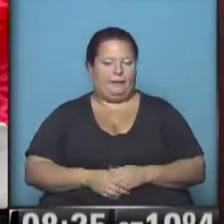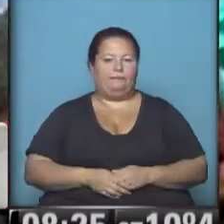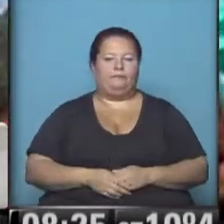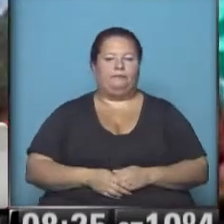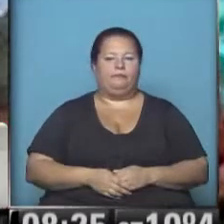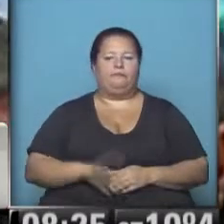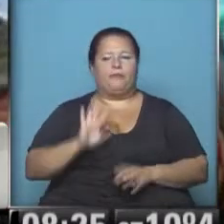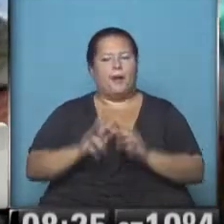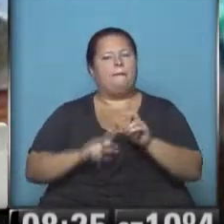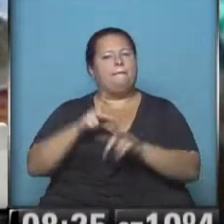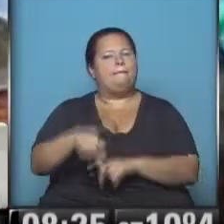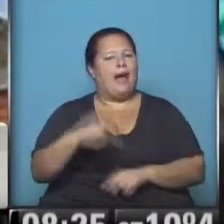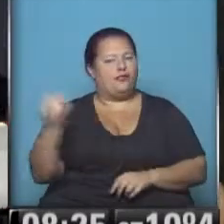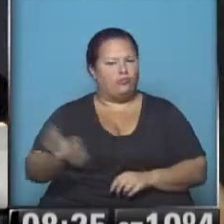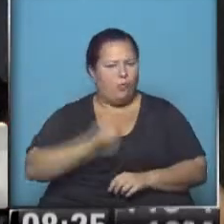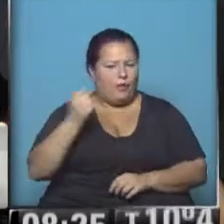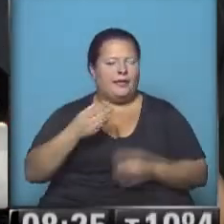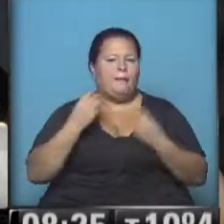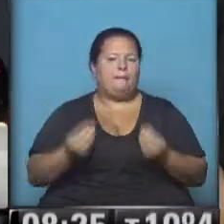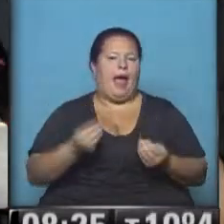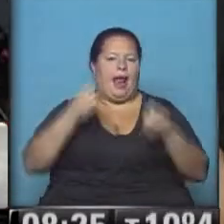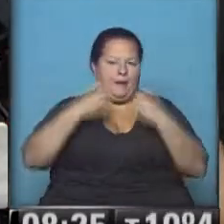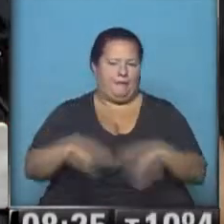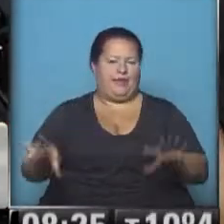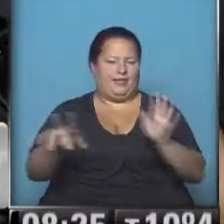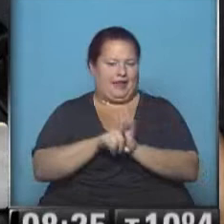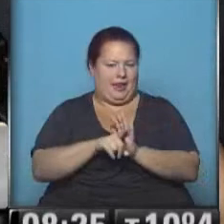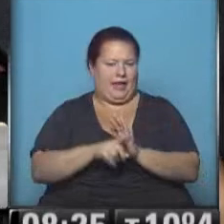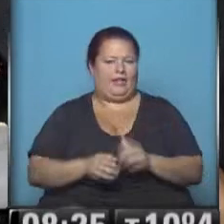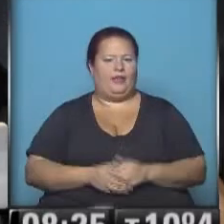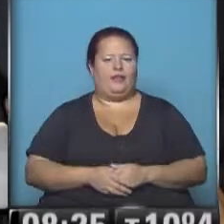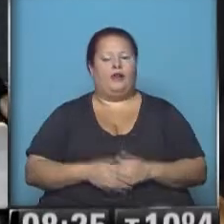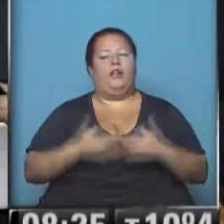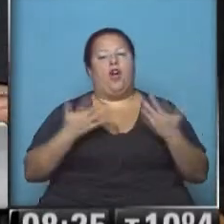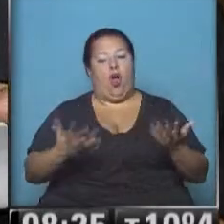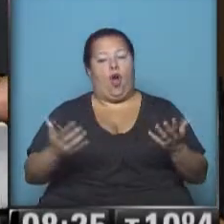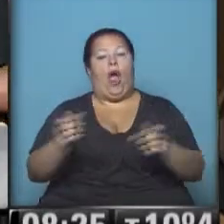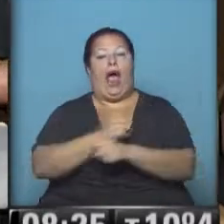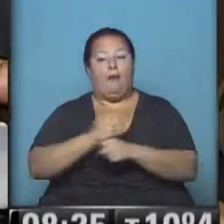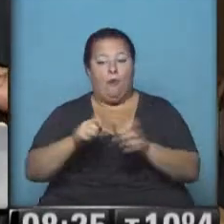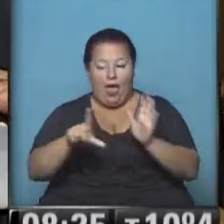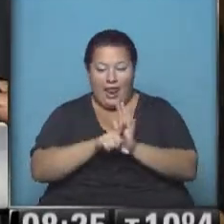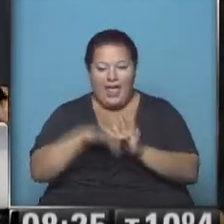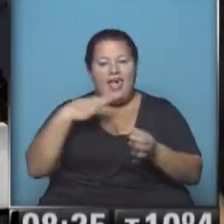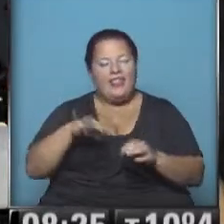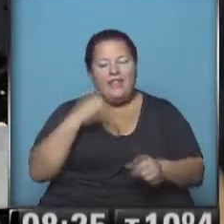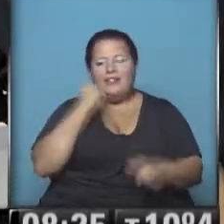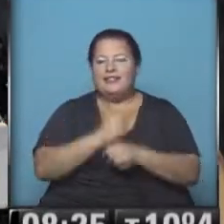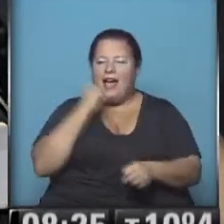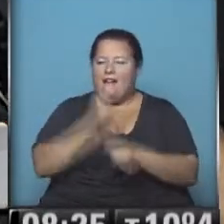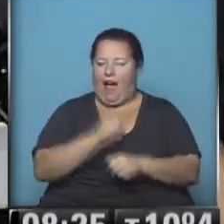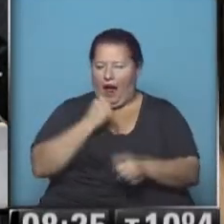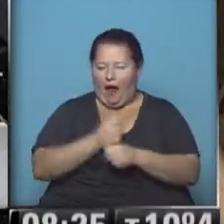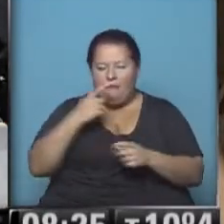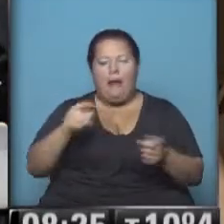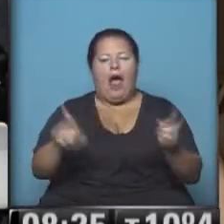Bueno, dimos un paso muy importante para su puesta en vigencia. Obviamente sancionaba el código, había que hacer una tarea muy grande